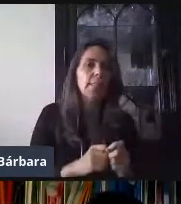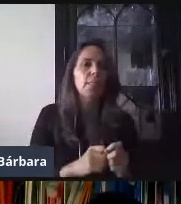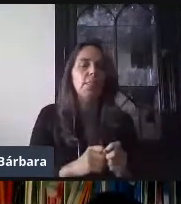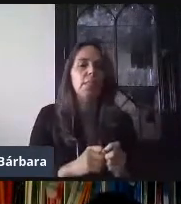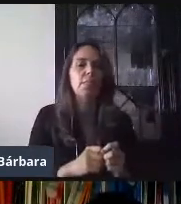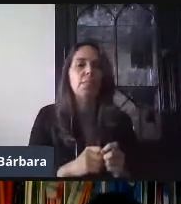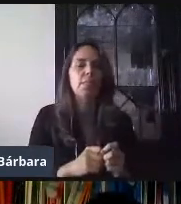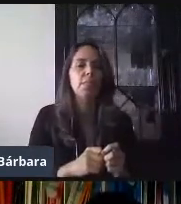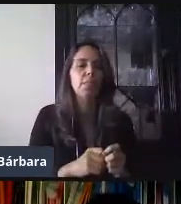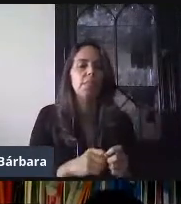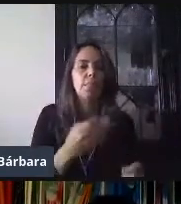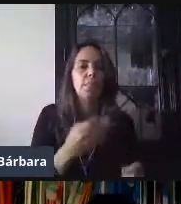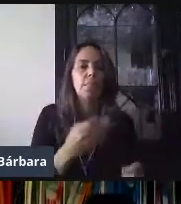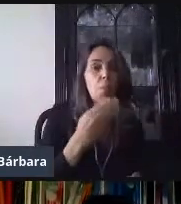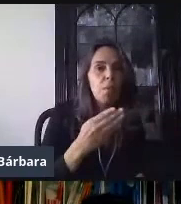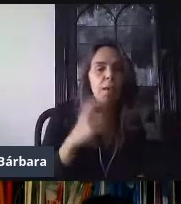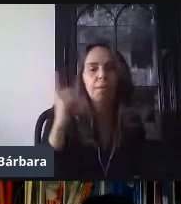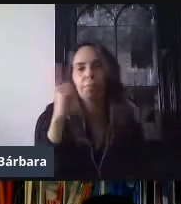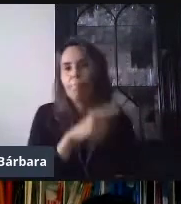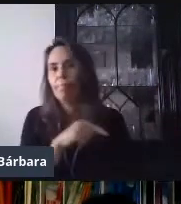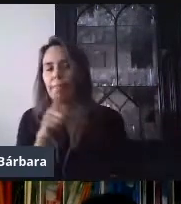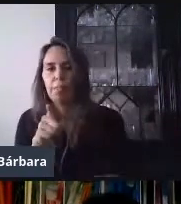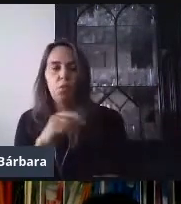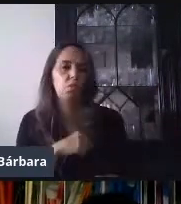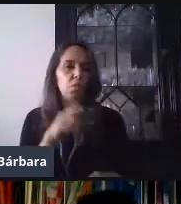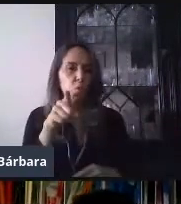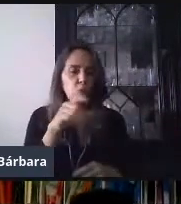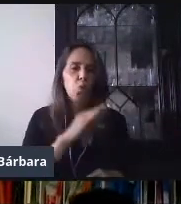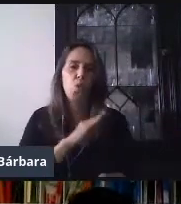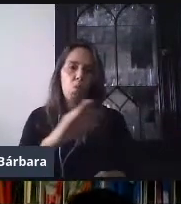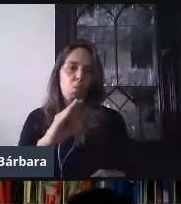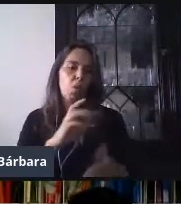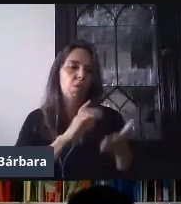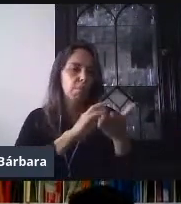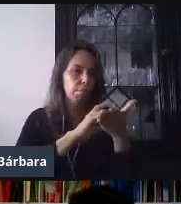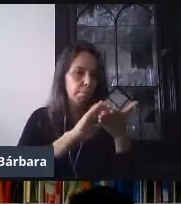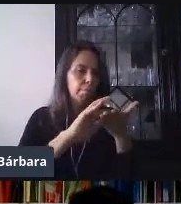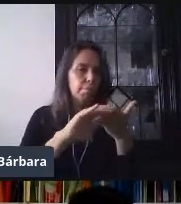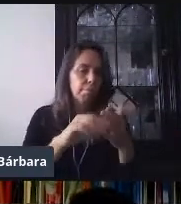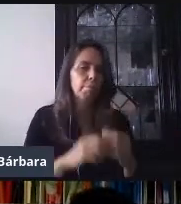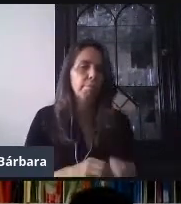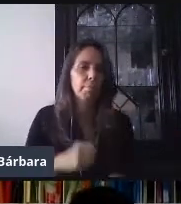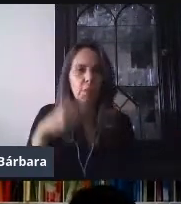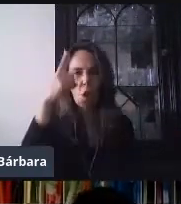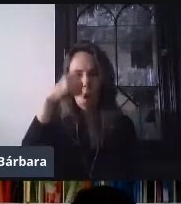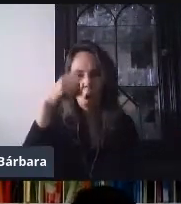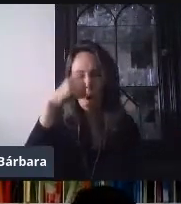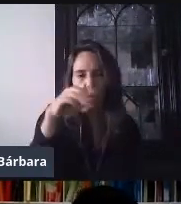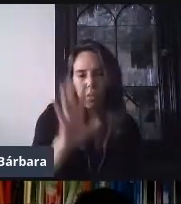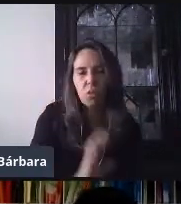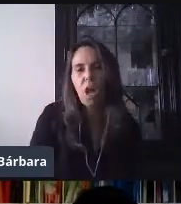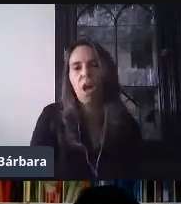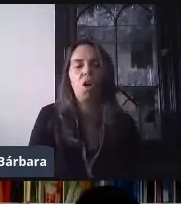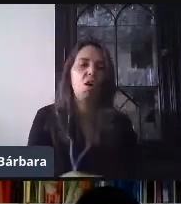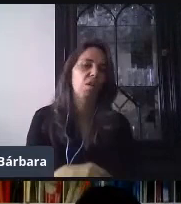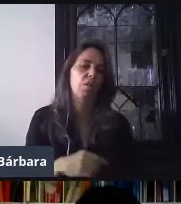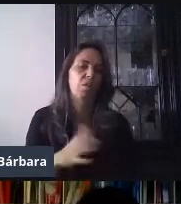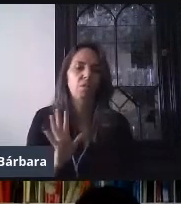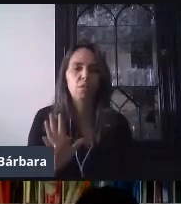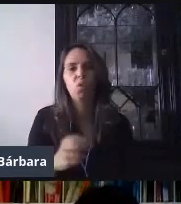incorrectas. En ingresar comentarios, aquí yo puedo colocarle como, si es una respuesta incorrecta, revisar el material